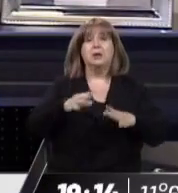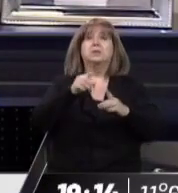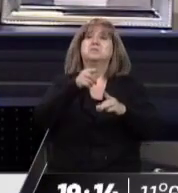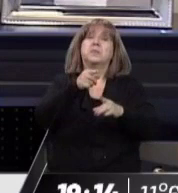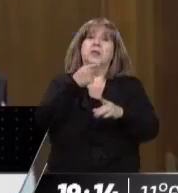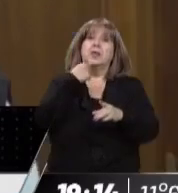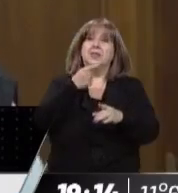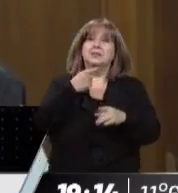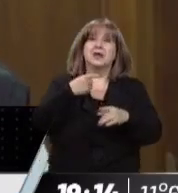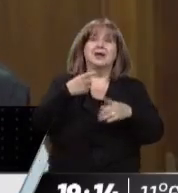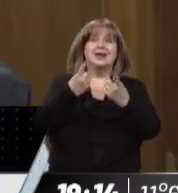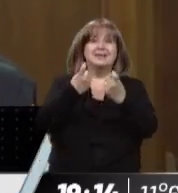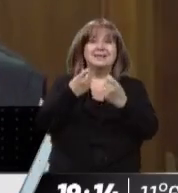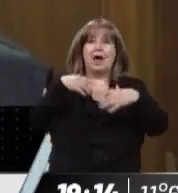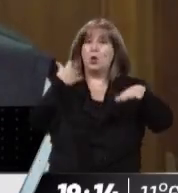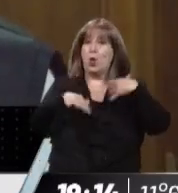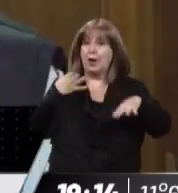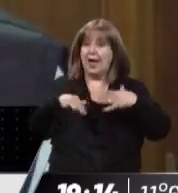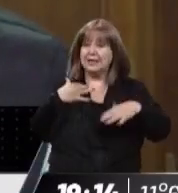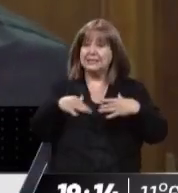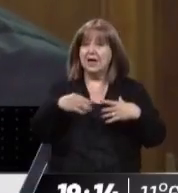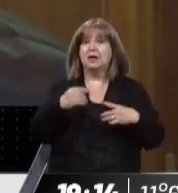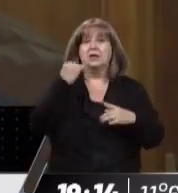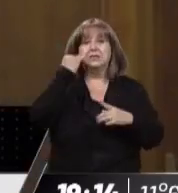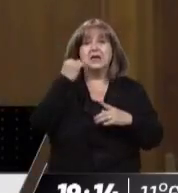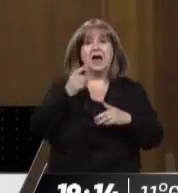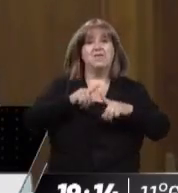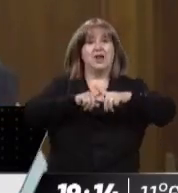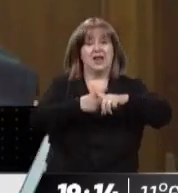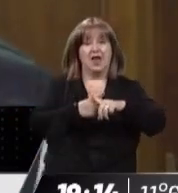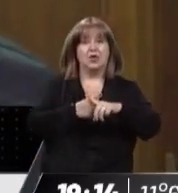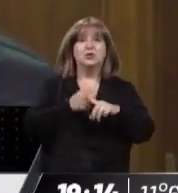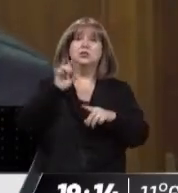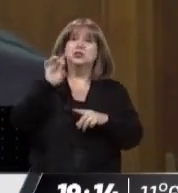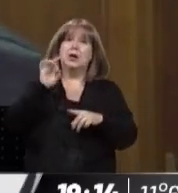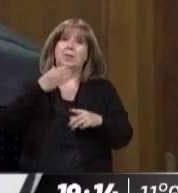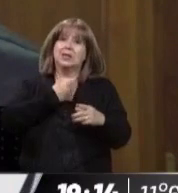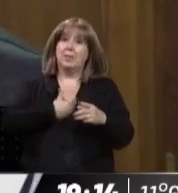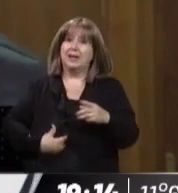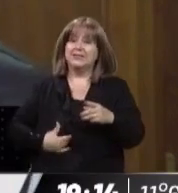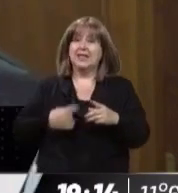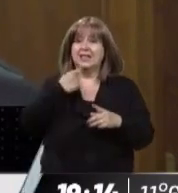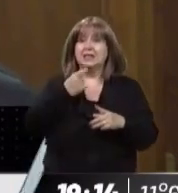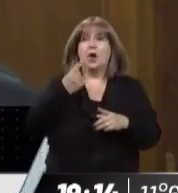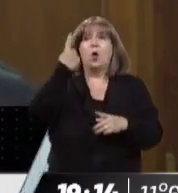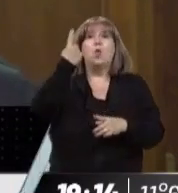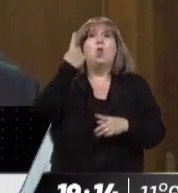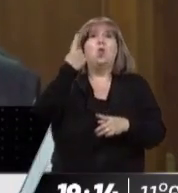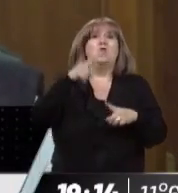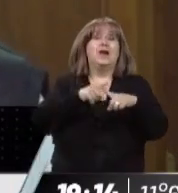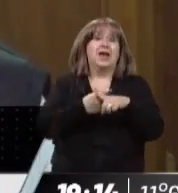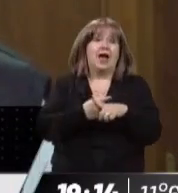feriados nacionales, que a su vez establece categorías de feriados nacionales. Solamente habilita al presidente a establecer un feriado nacional